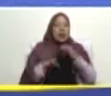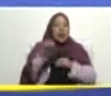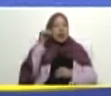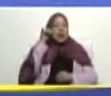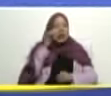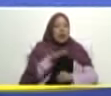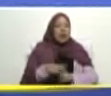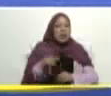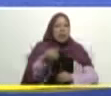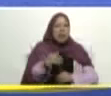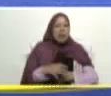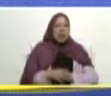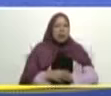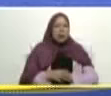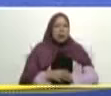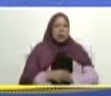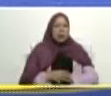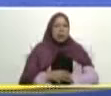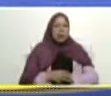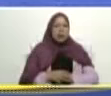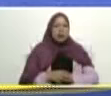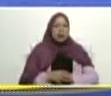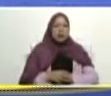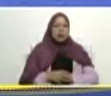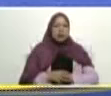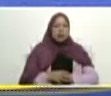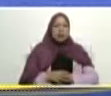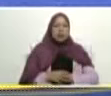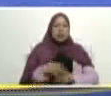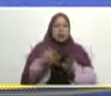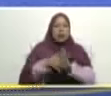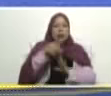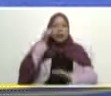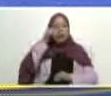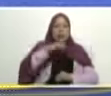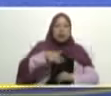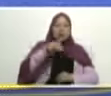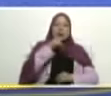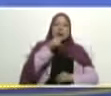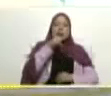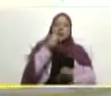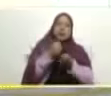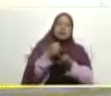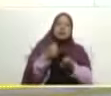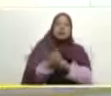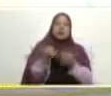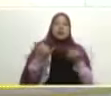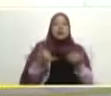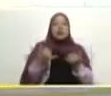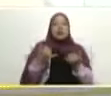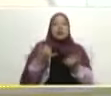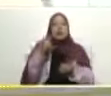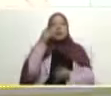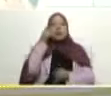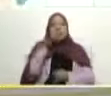vicepresidenta de gobierno para ciencia y tecnología Gabriela Jiménez Gabriela Jiménez